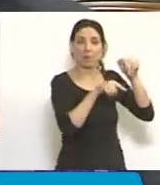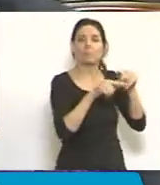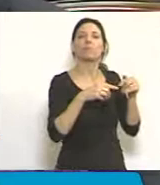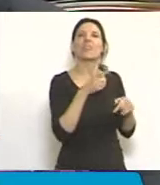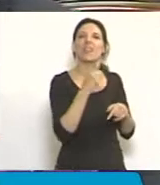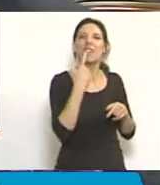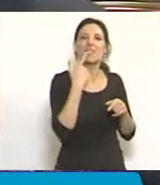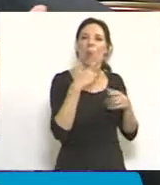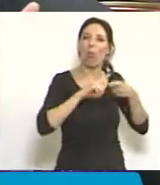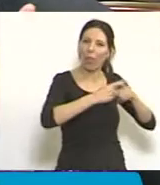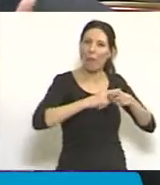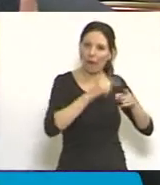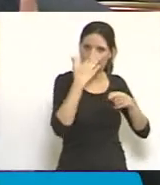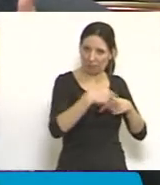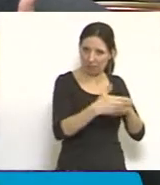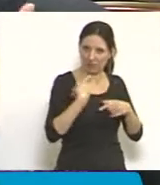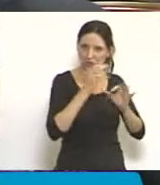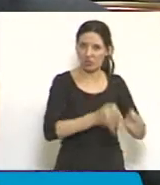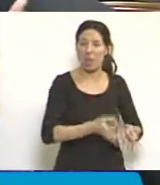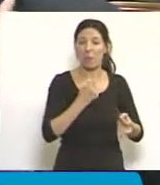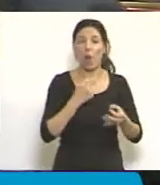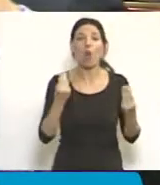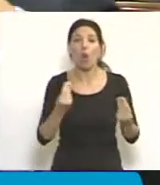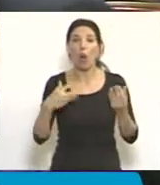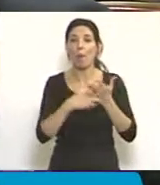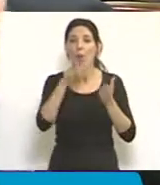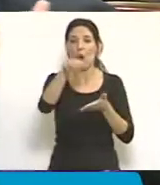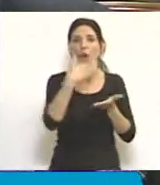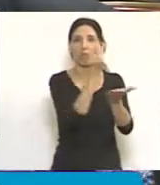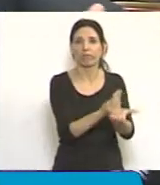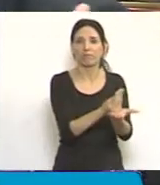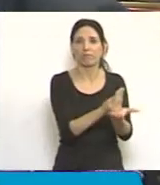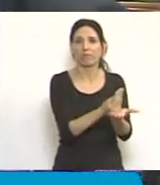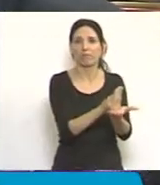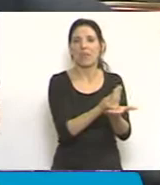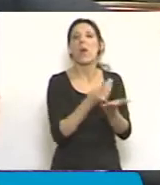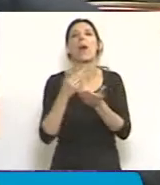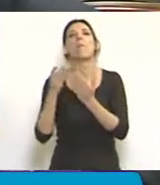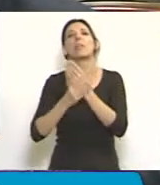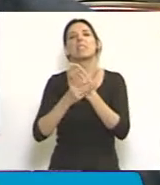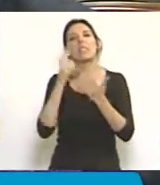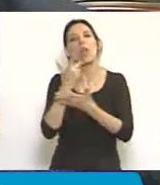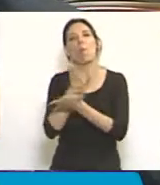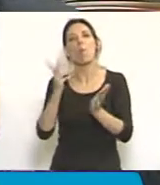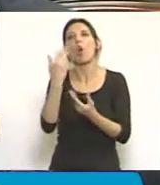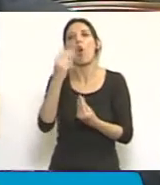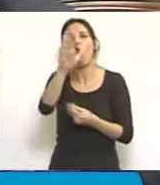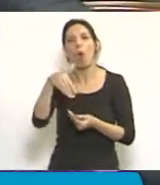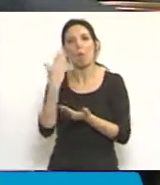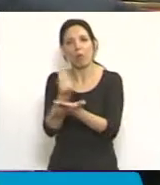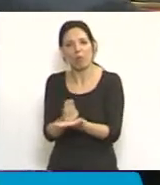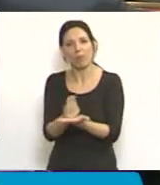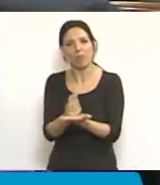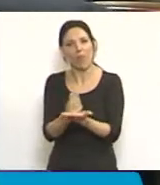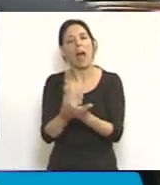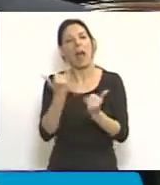embargo, creemos que en las designaciones que corresponden a niveles inferiores del Ministerio Público, parte de estos principios